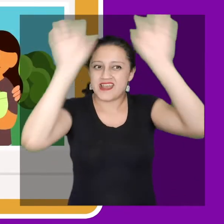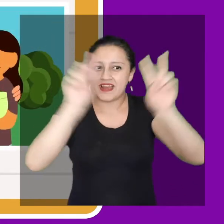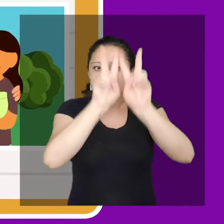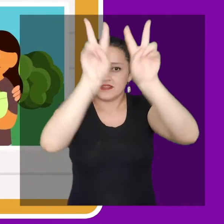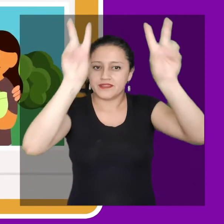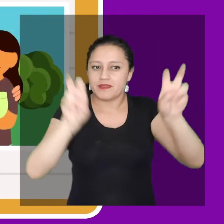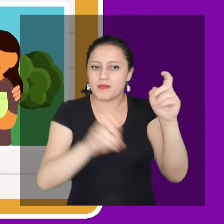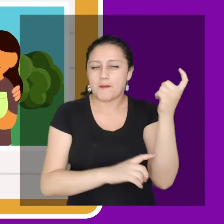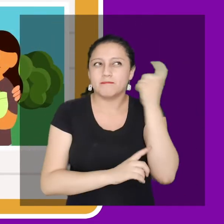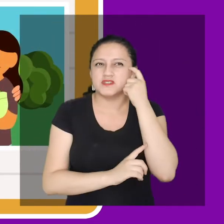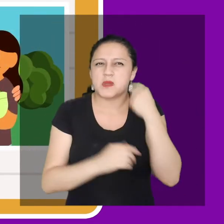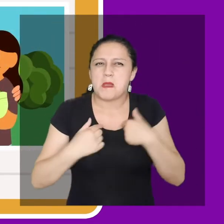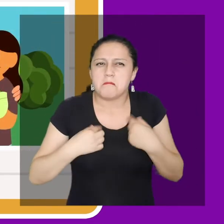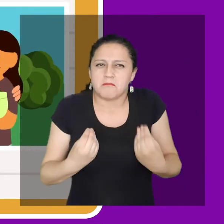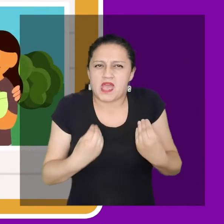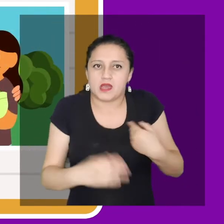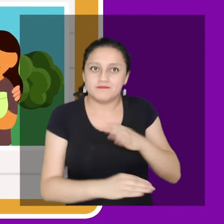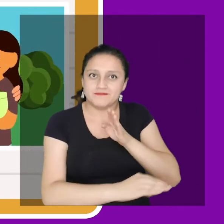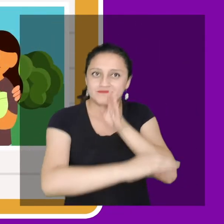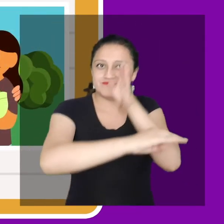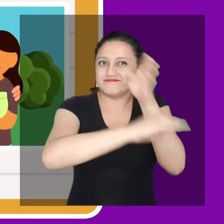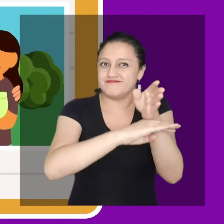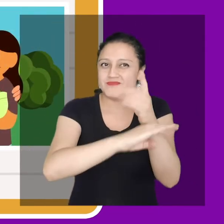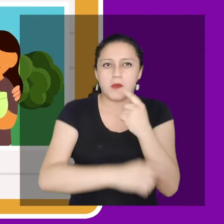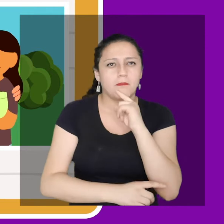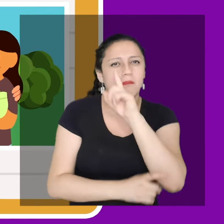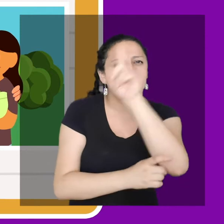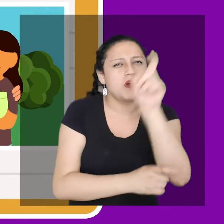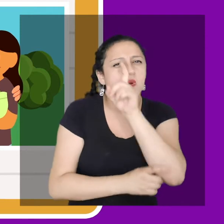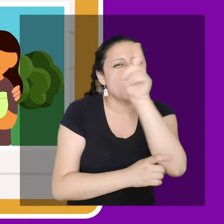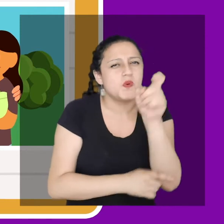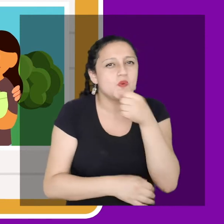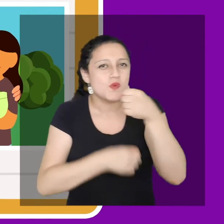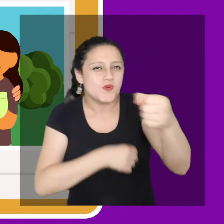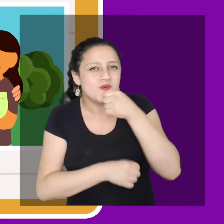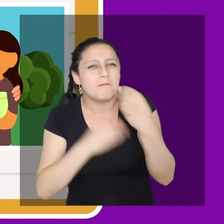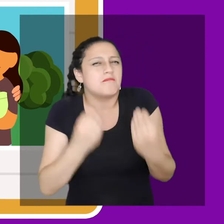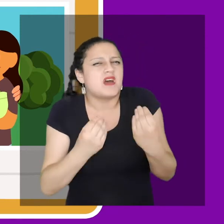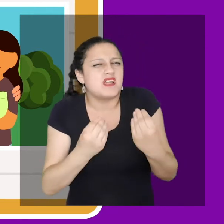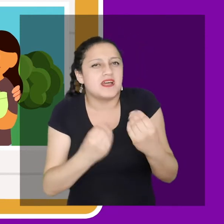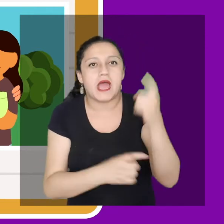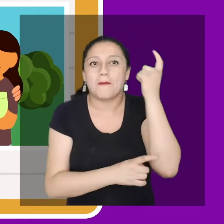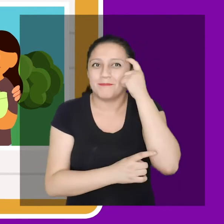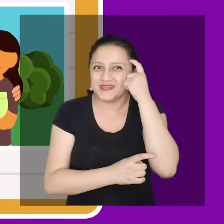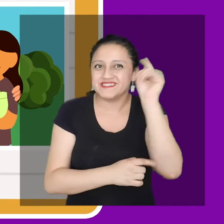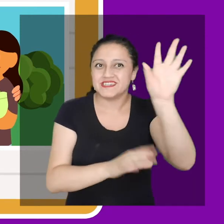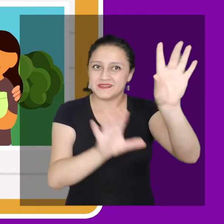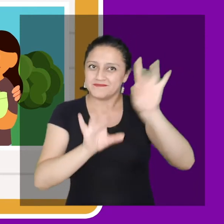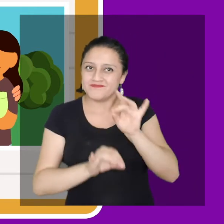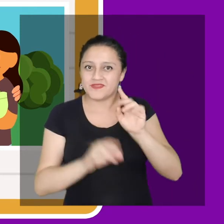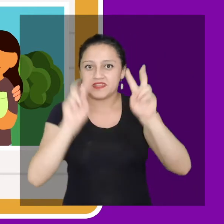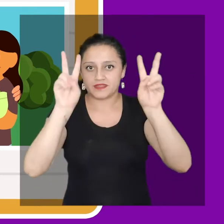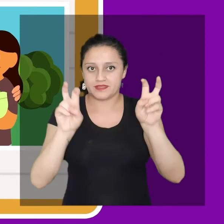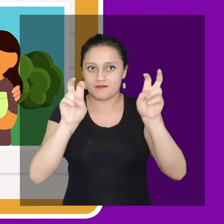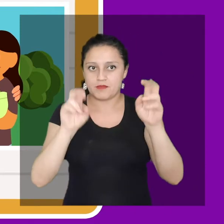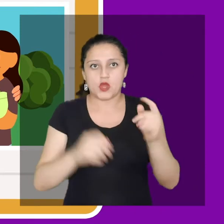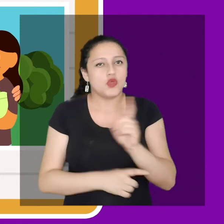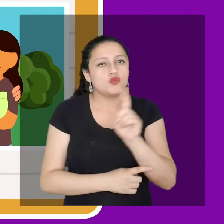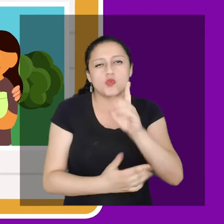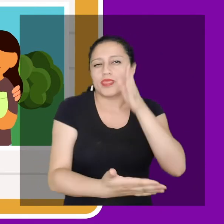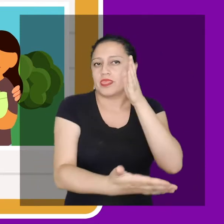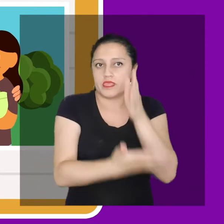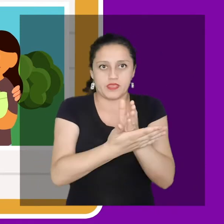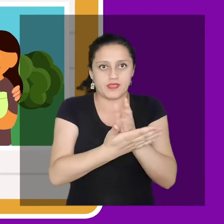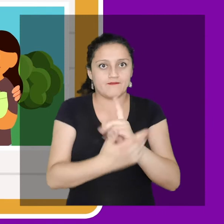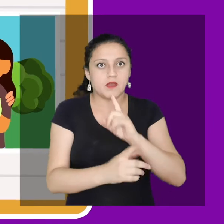pienses bien en tu problema de investigación, qué es lo que intentarás resolver a partir de las entrevistas. Al respecto,